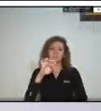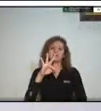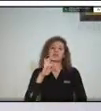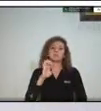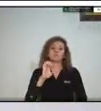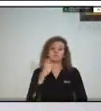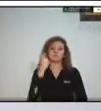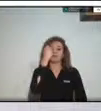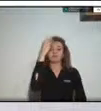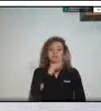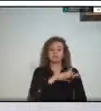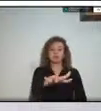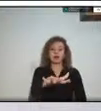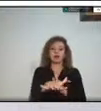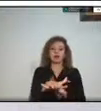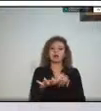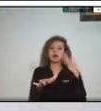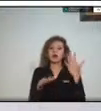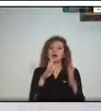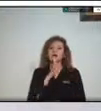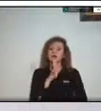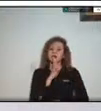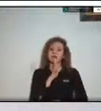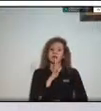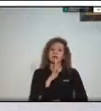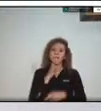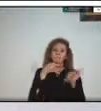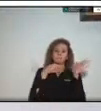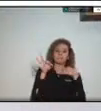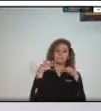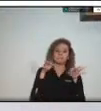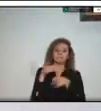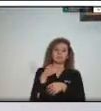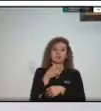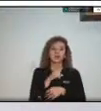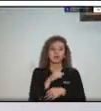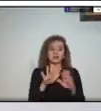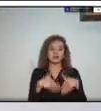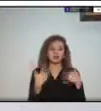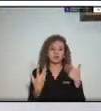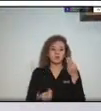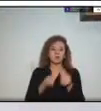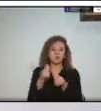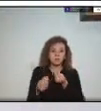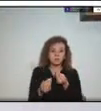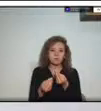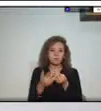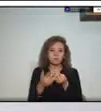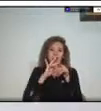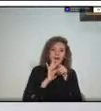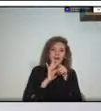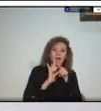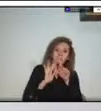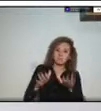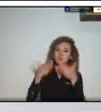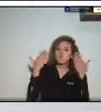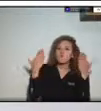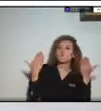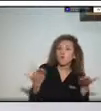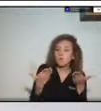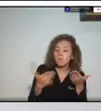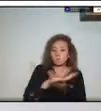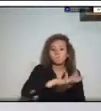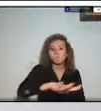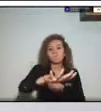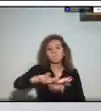faltar que hablemos un poco sobre este instrumento y cómo se implementa en estos en estos territorios